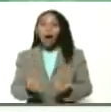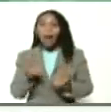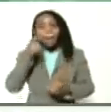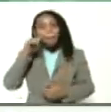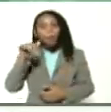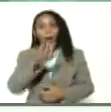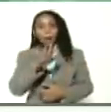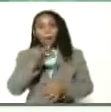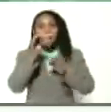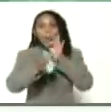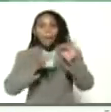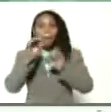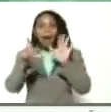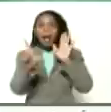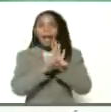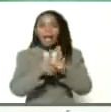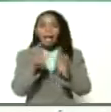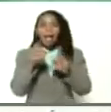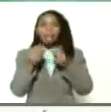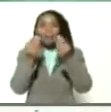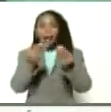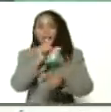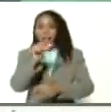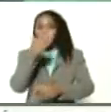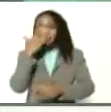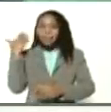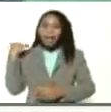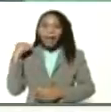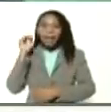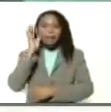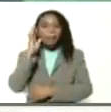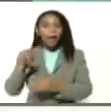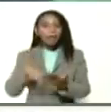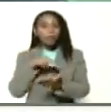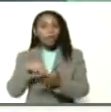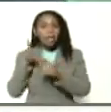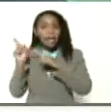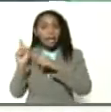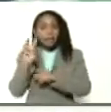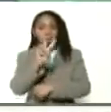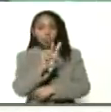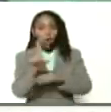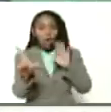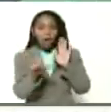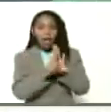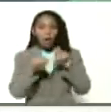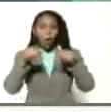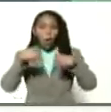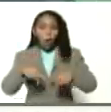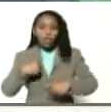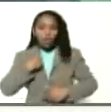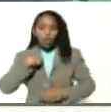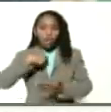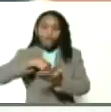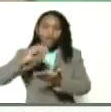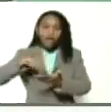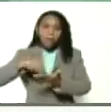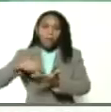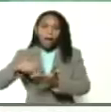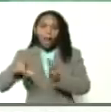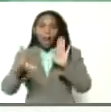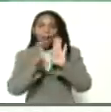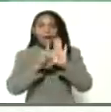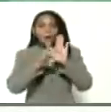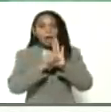de las leyes entregadas la semana pasada en la Asamblea Nacional y de estas dos leyes que hoy estoy firmando, la